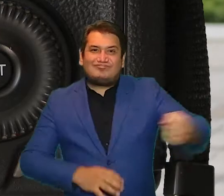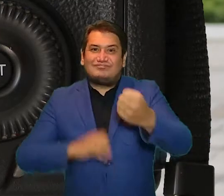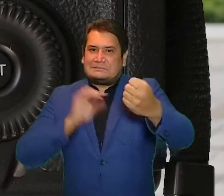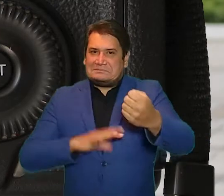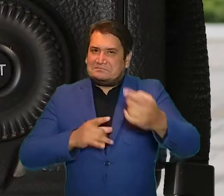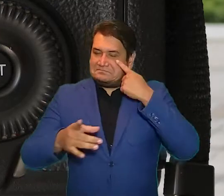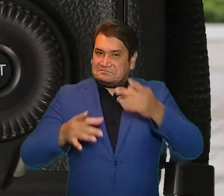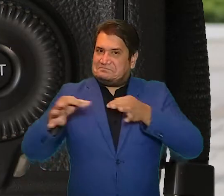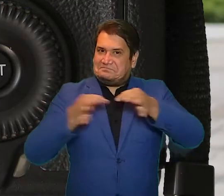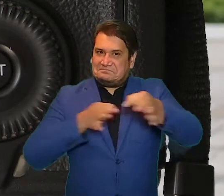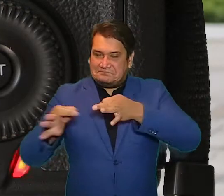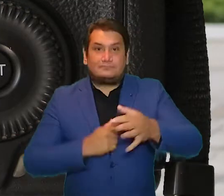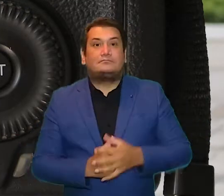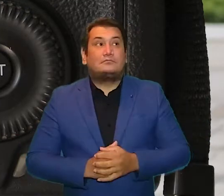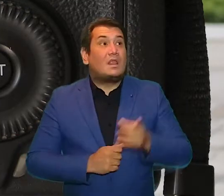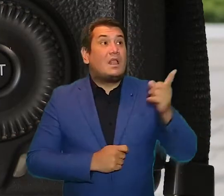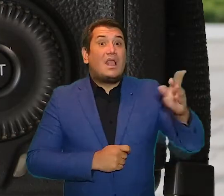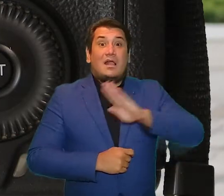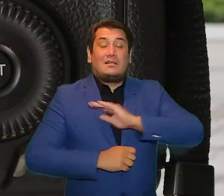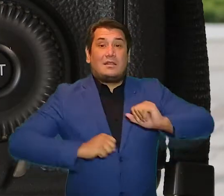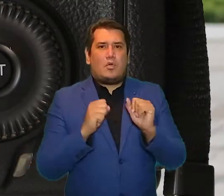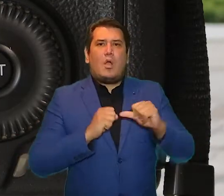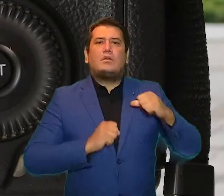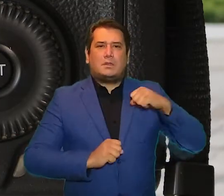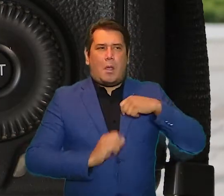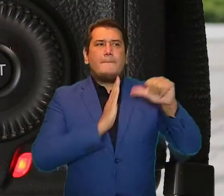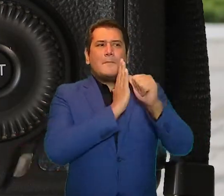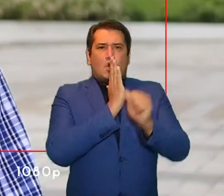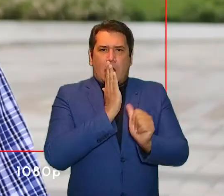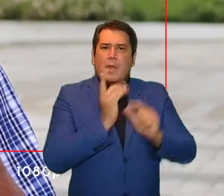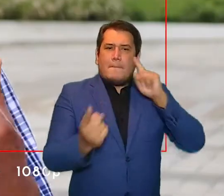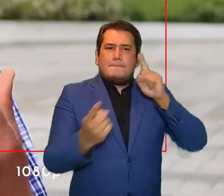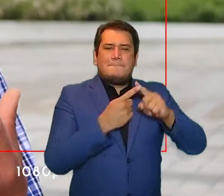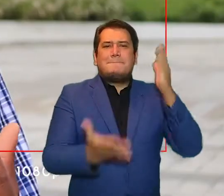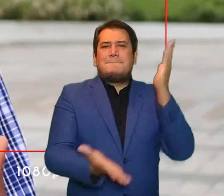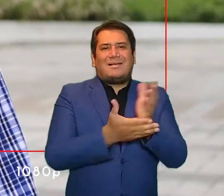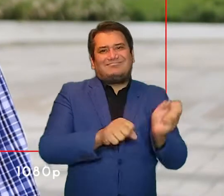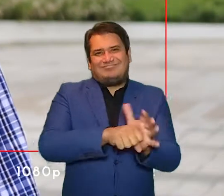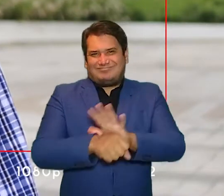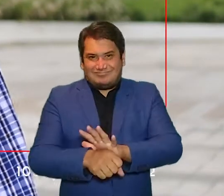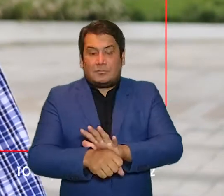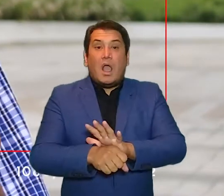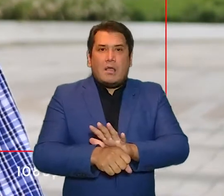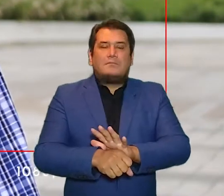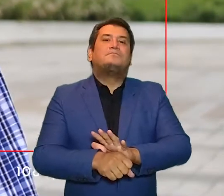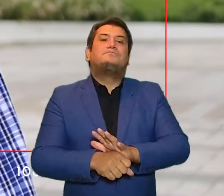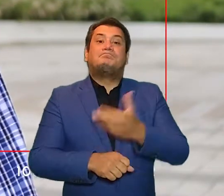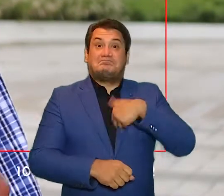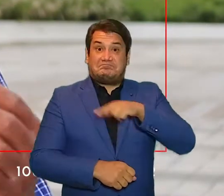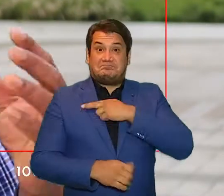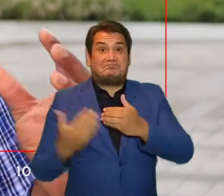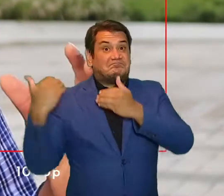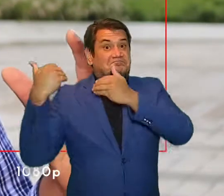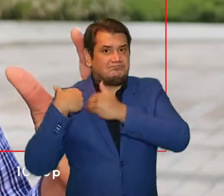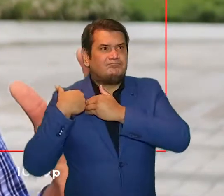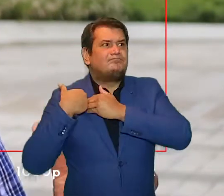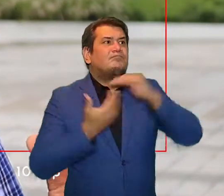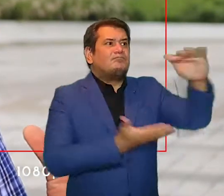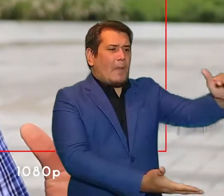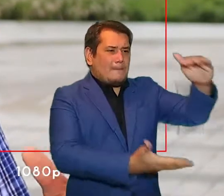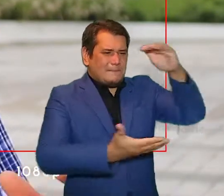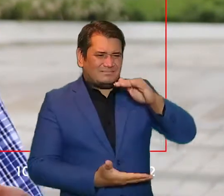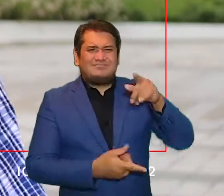el IPES en esta situación de pandemia está orientado a que les lleguen los beneficios de los diferentes